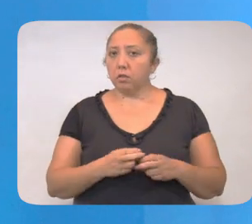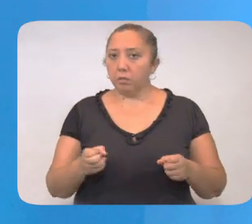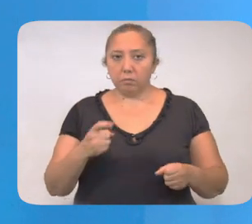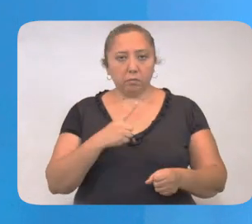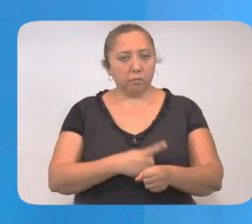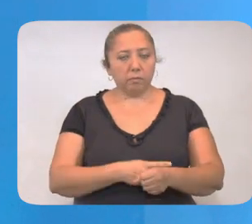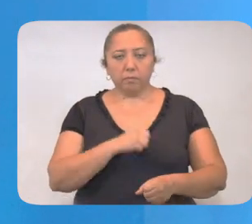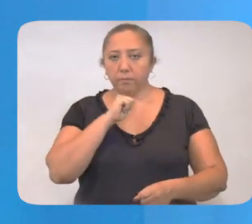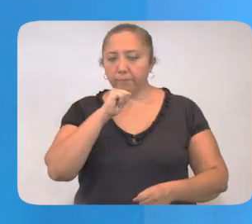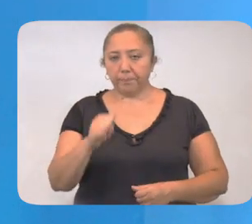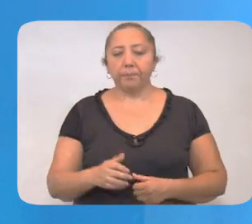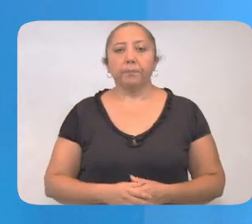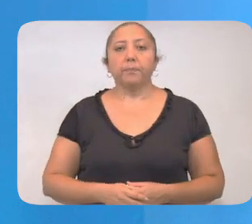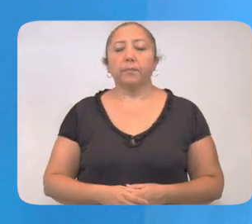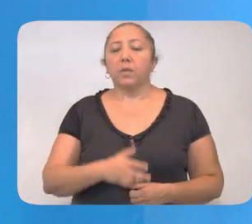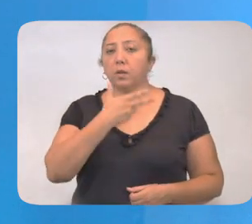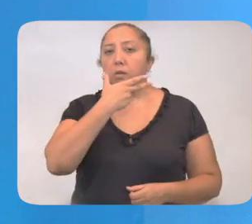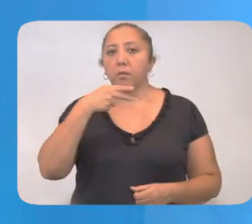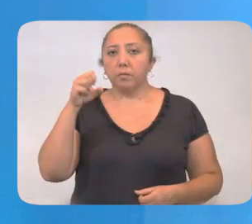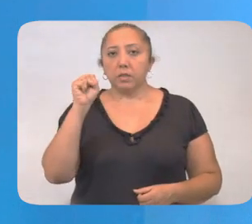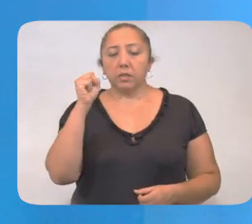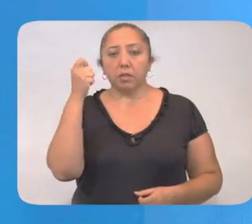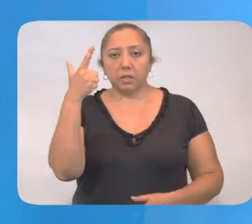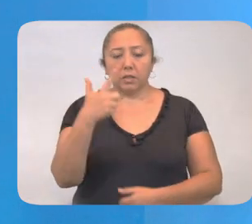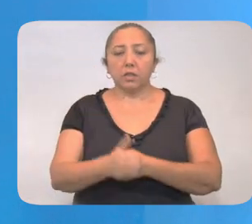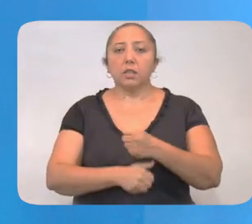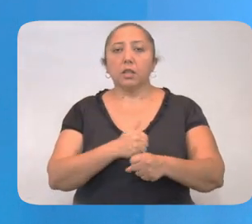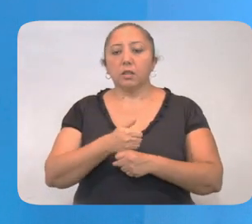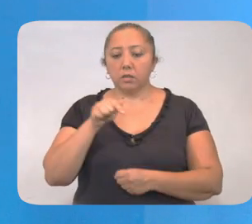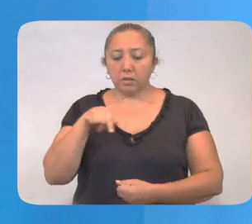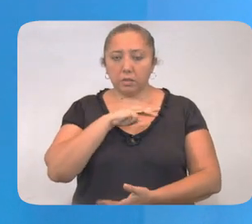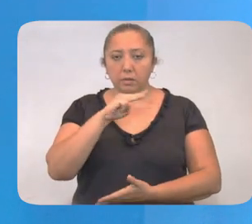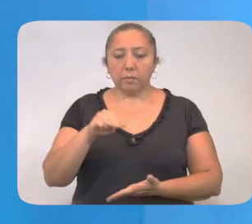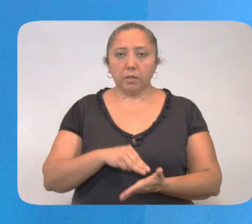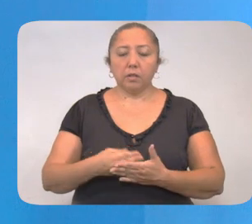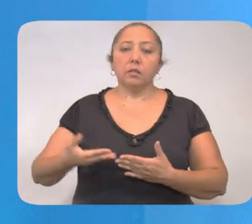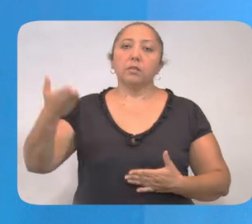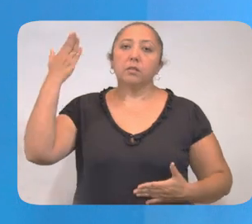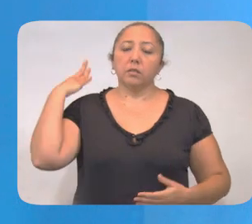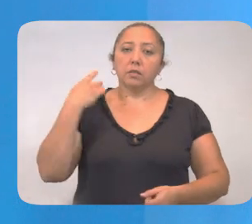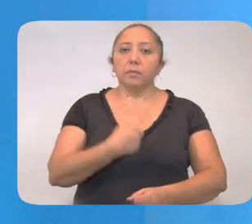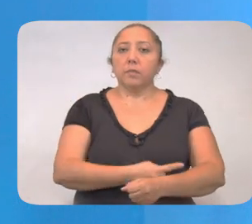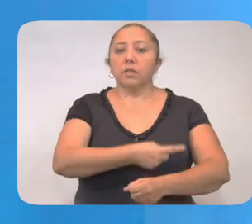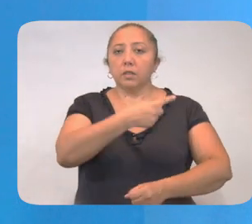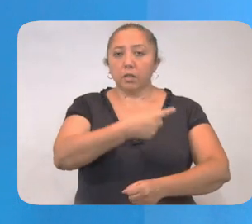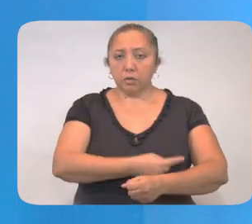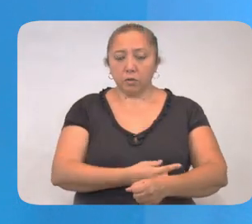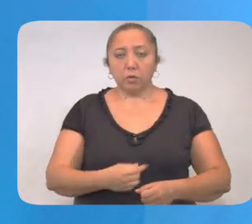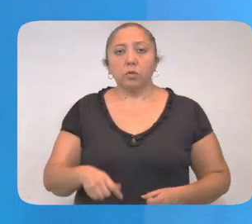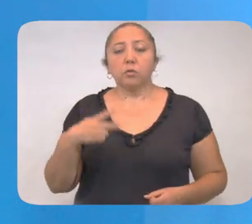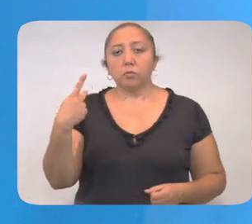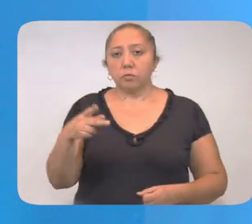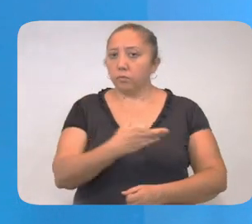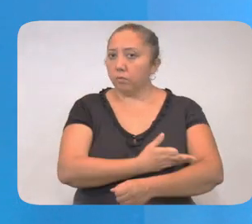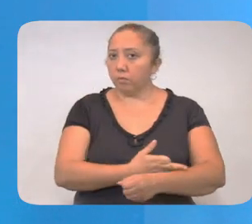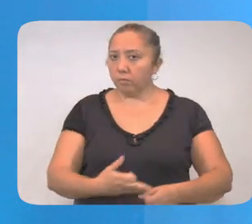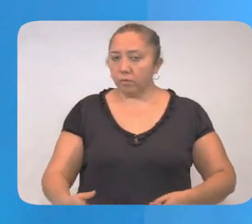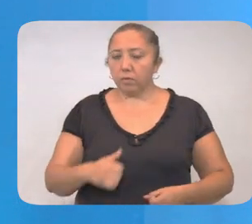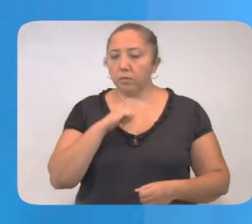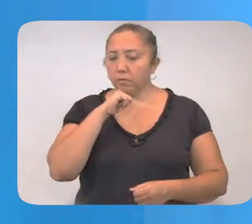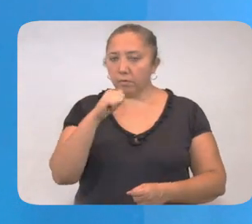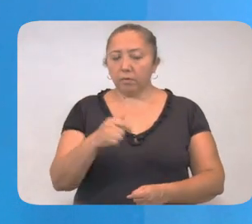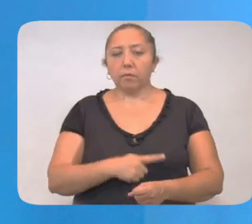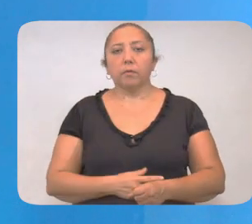presenta síntomas. Hombre de 67 años de Mérida, con antecedente de hipertensión. Sus contactos se reportan